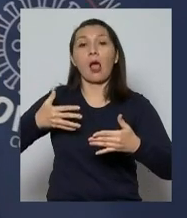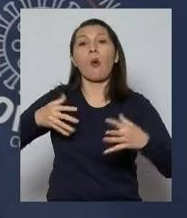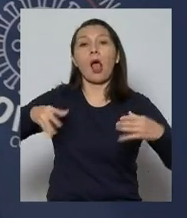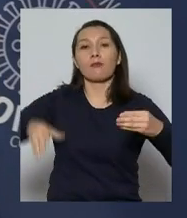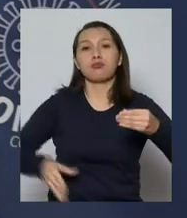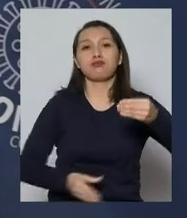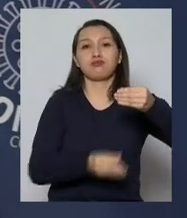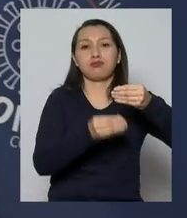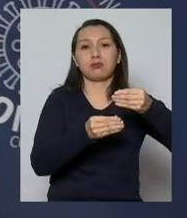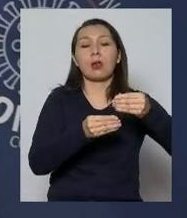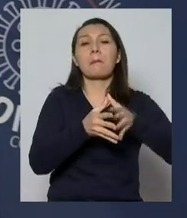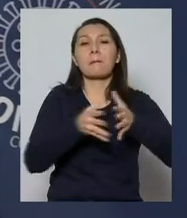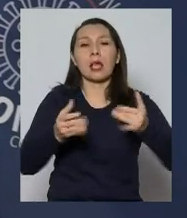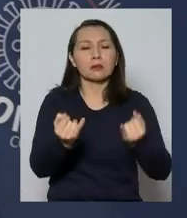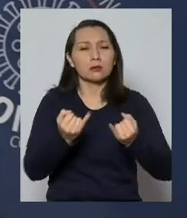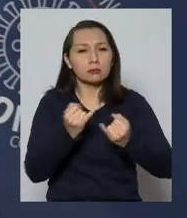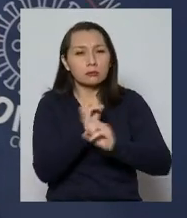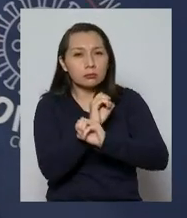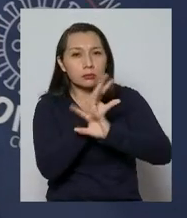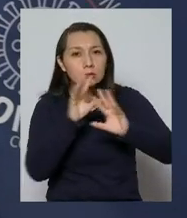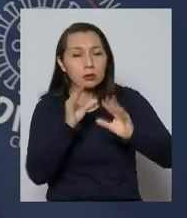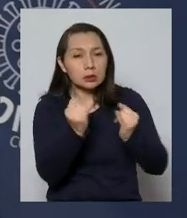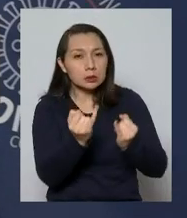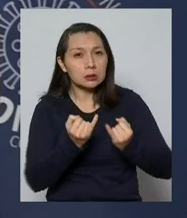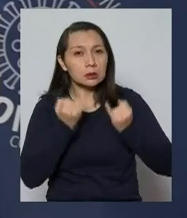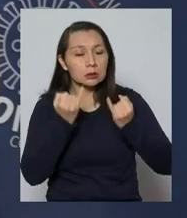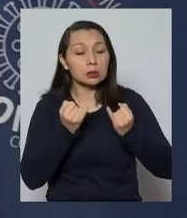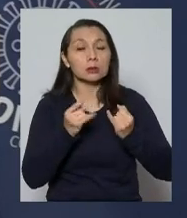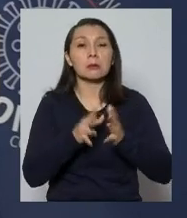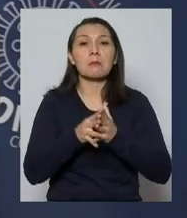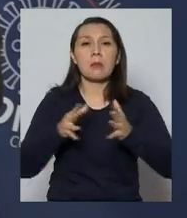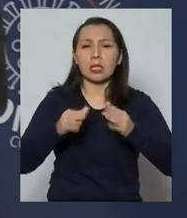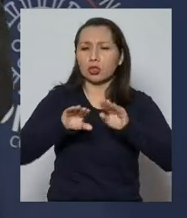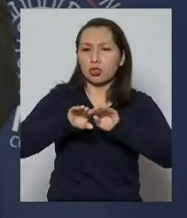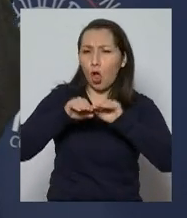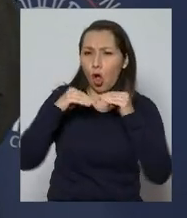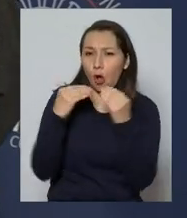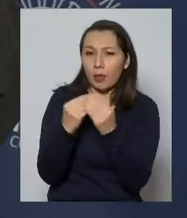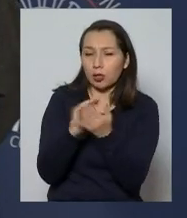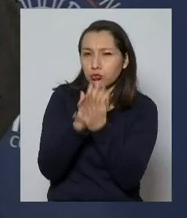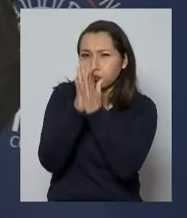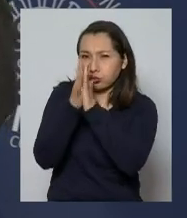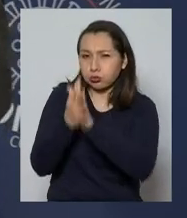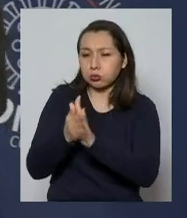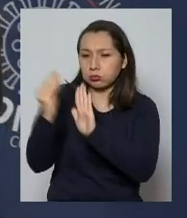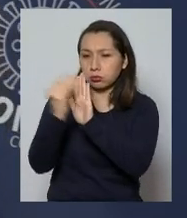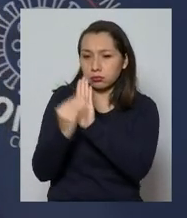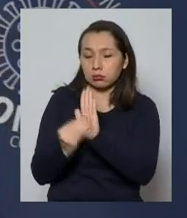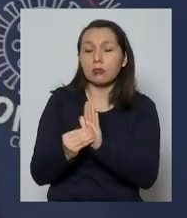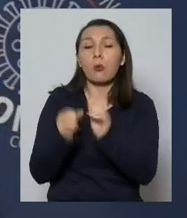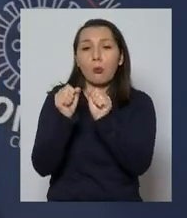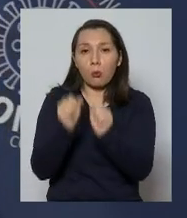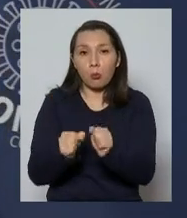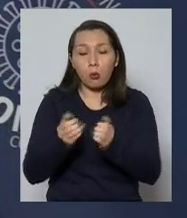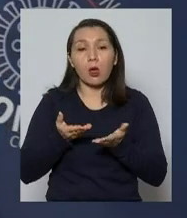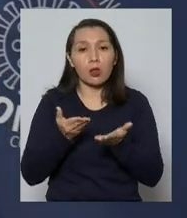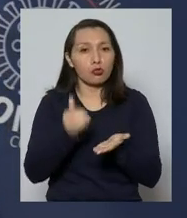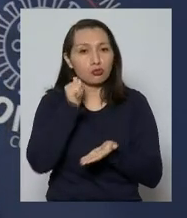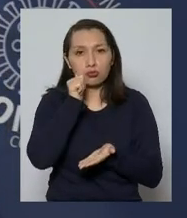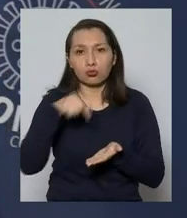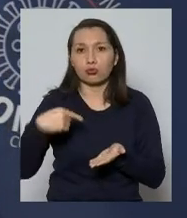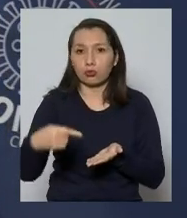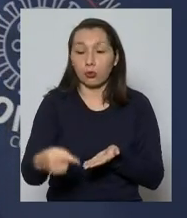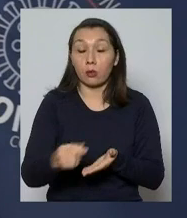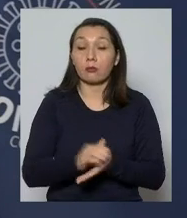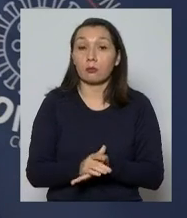más accesible. Es información que va a estar más completa y que va a estar disponible también cada día.